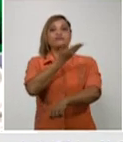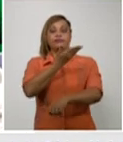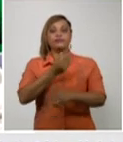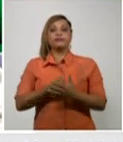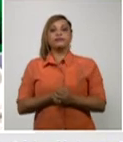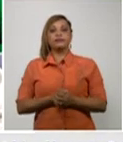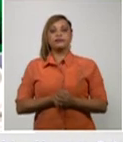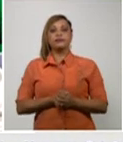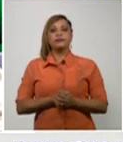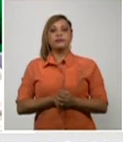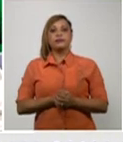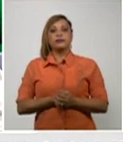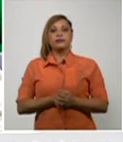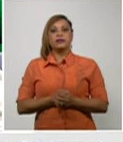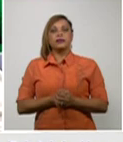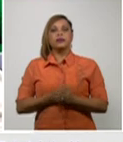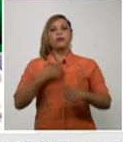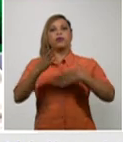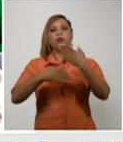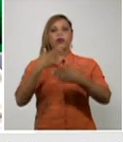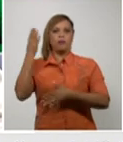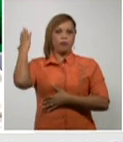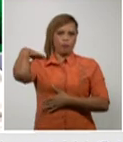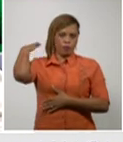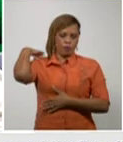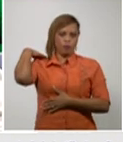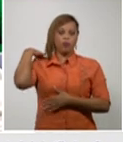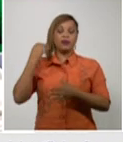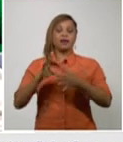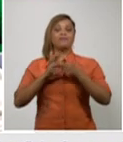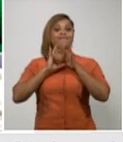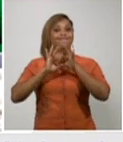también enfermedad pulmonar obstructiva crónica,